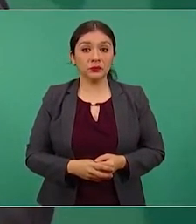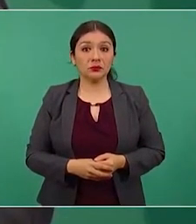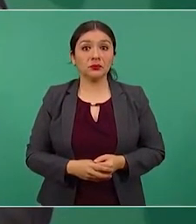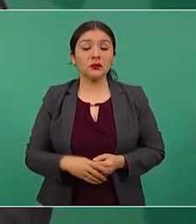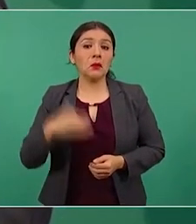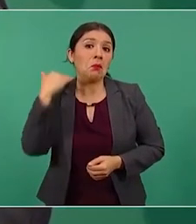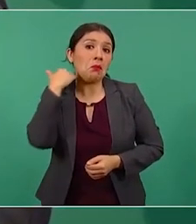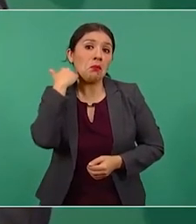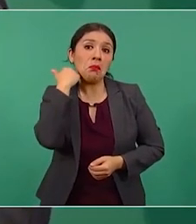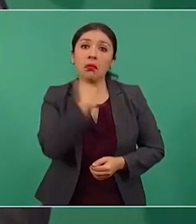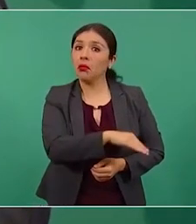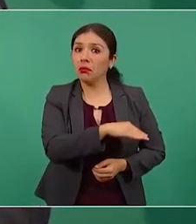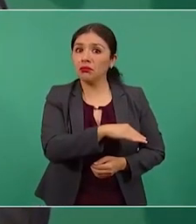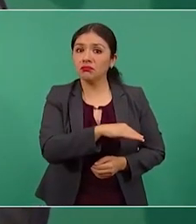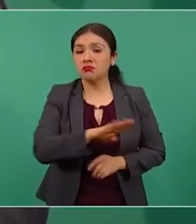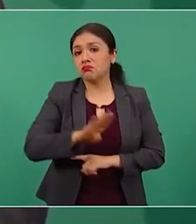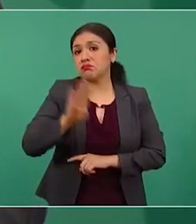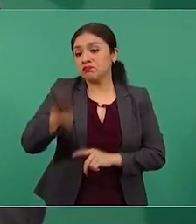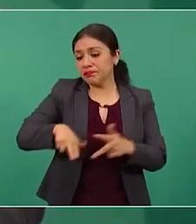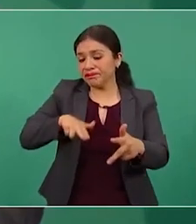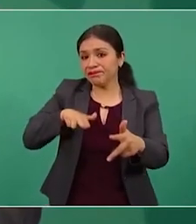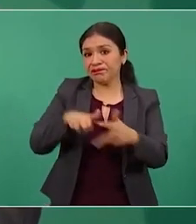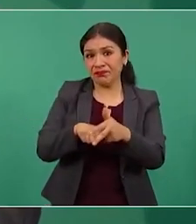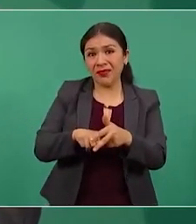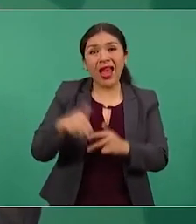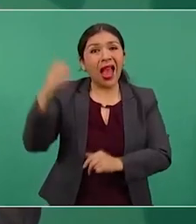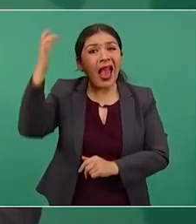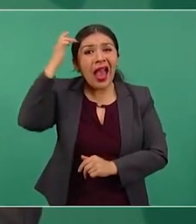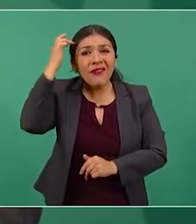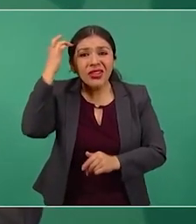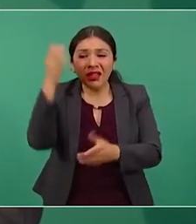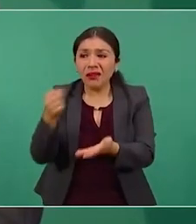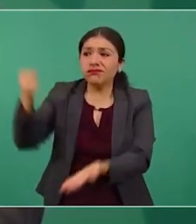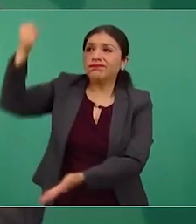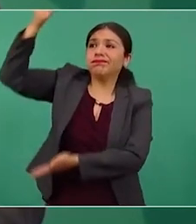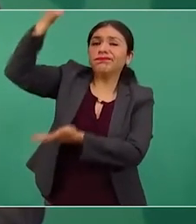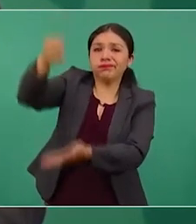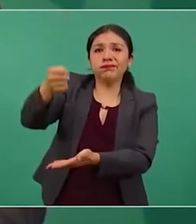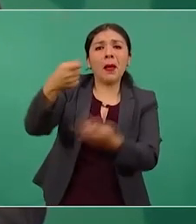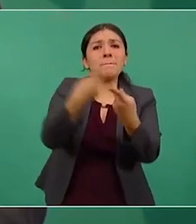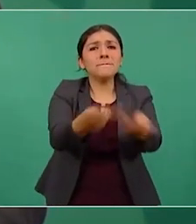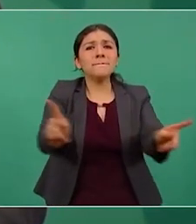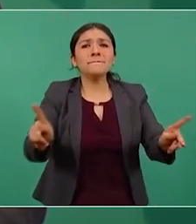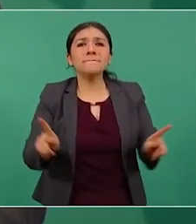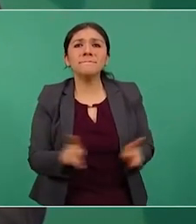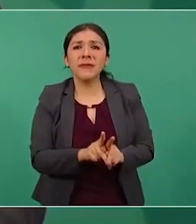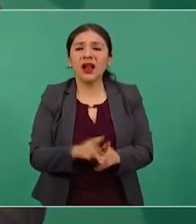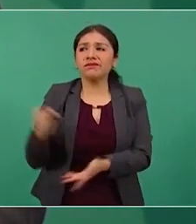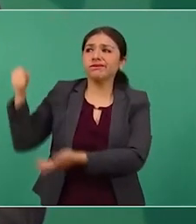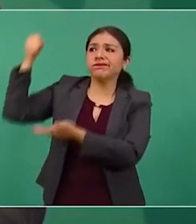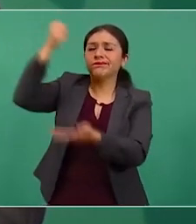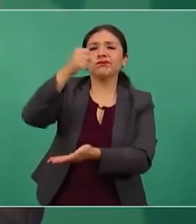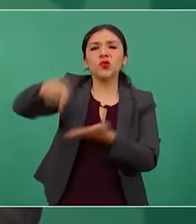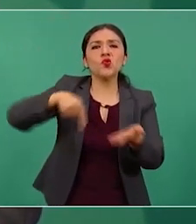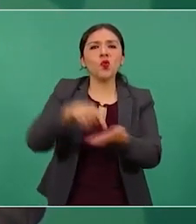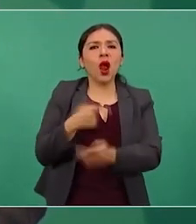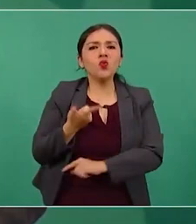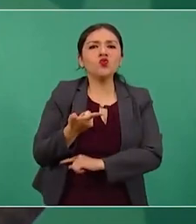cortan la cabeza y le exhiben en la plaza principal de Guanajuato